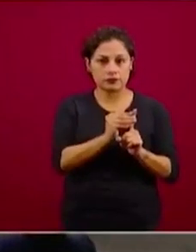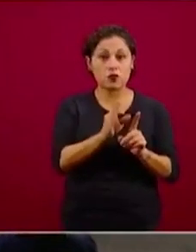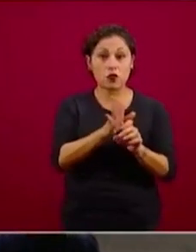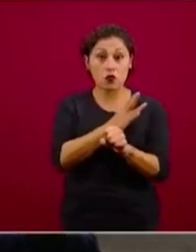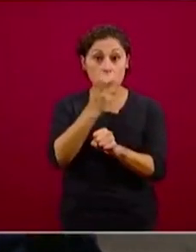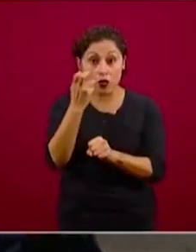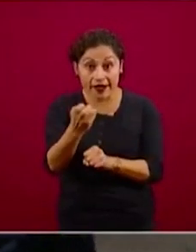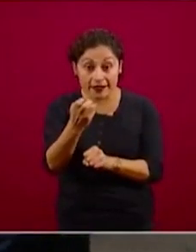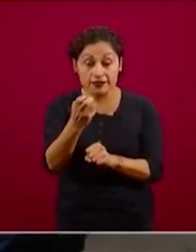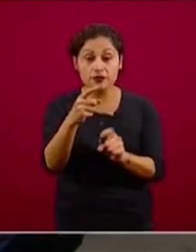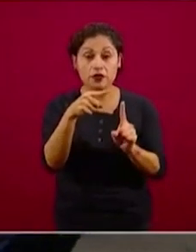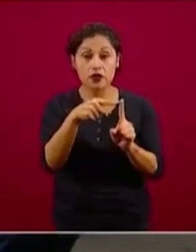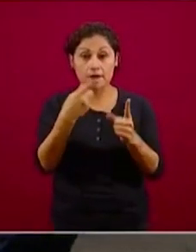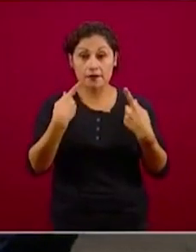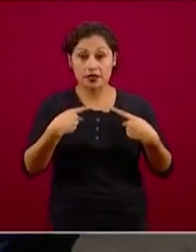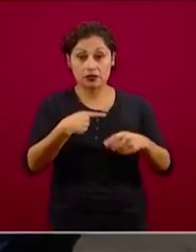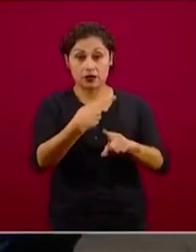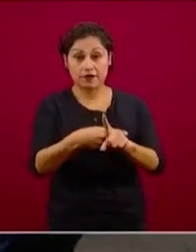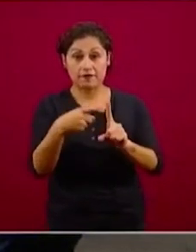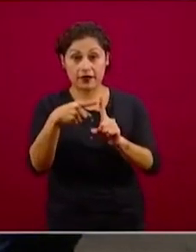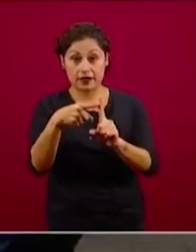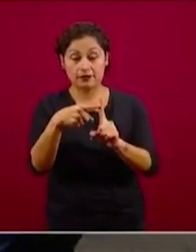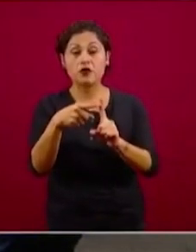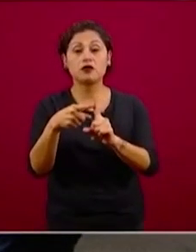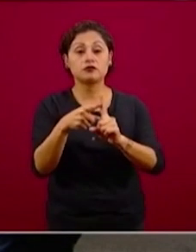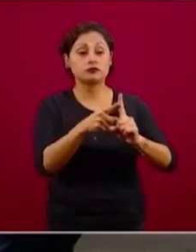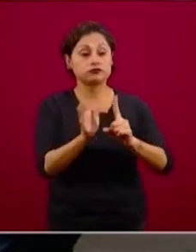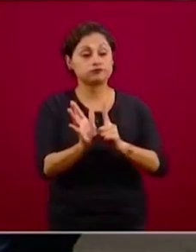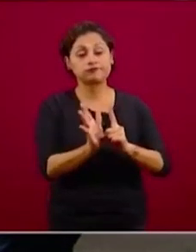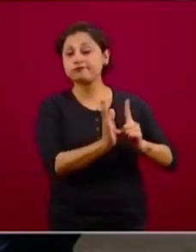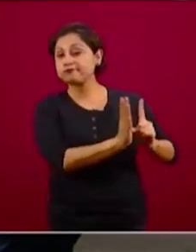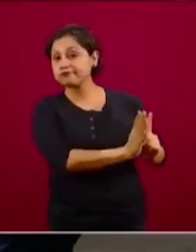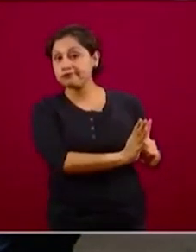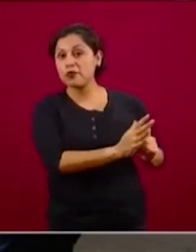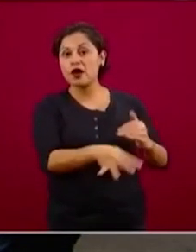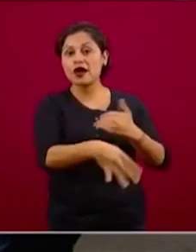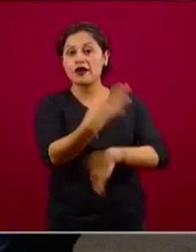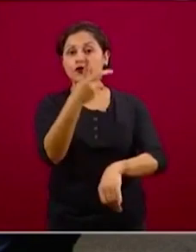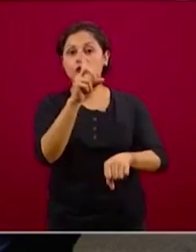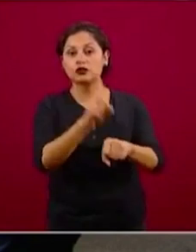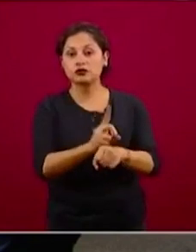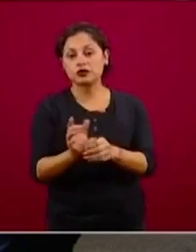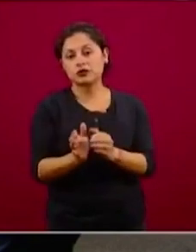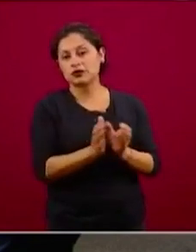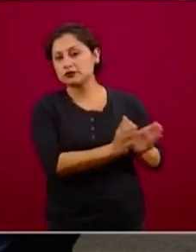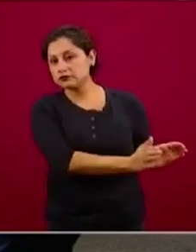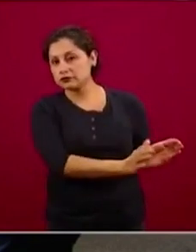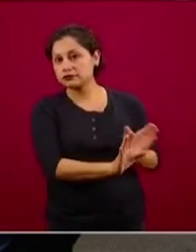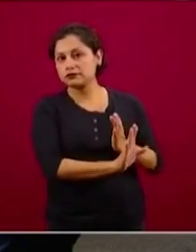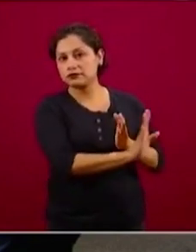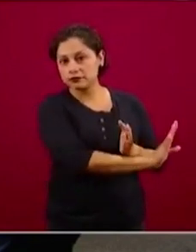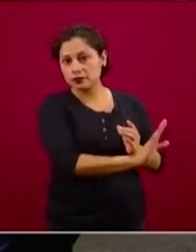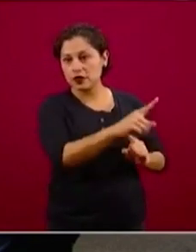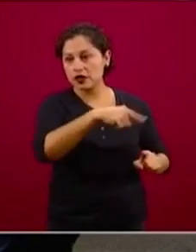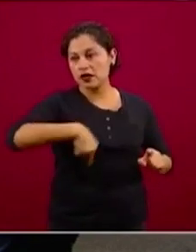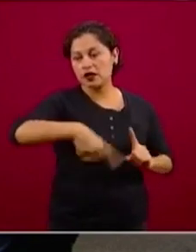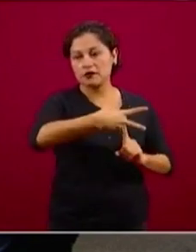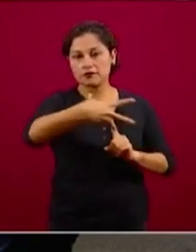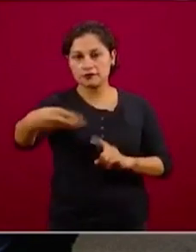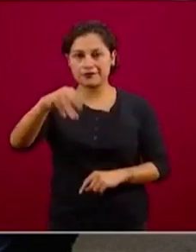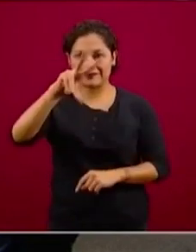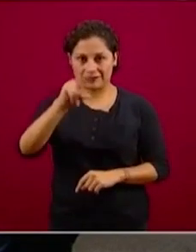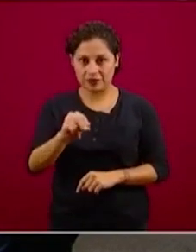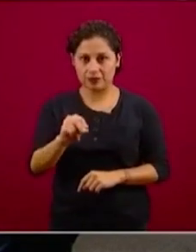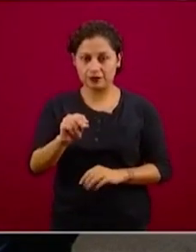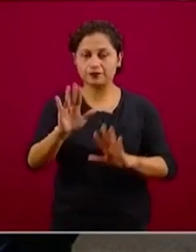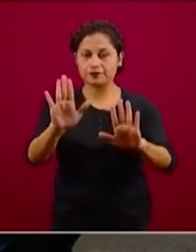Es importante que ustedes que están aquí, nosotros, todos los que estamos aquí, tengamos clara esta idea, porque es